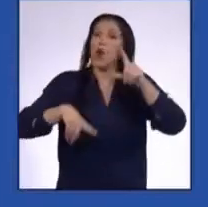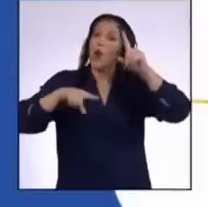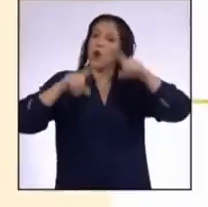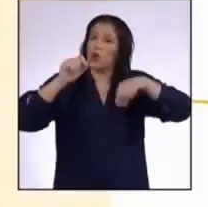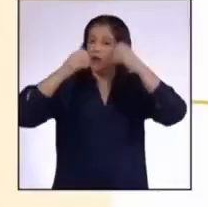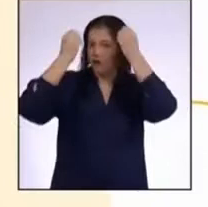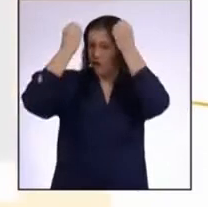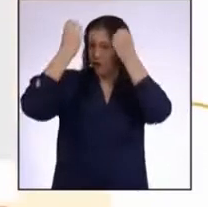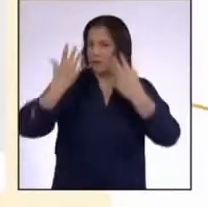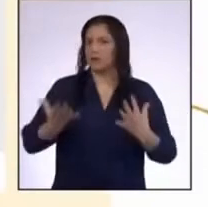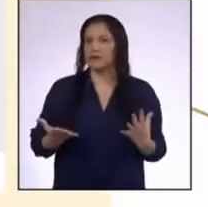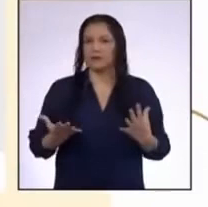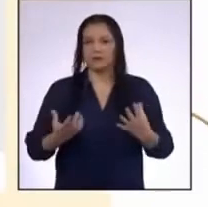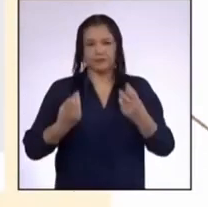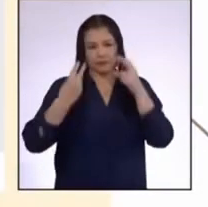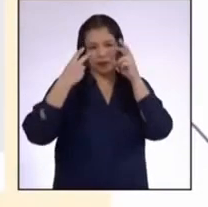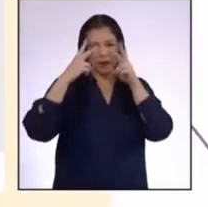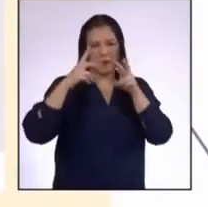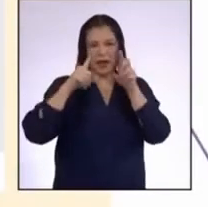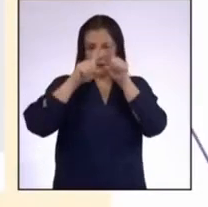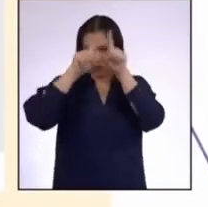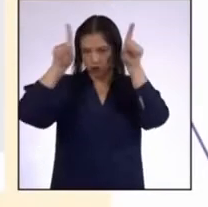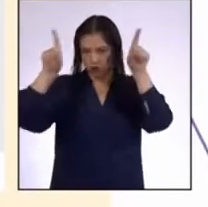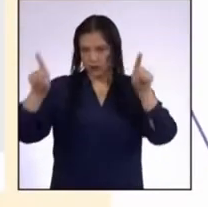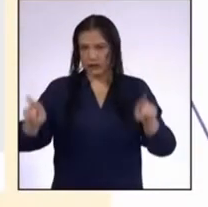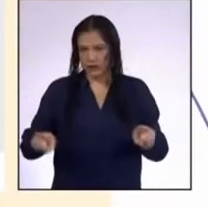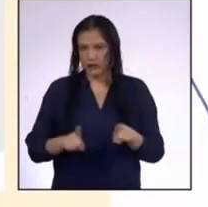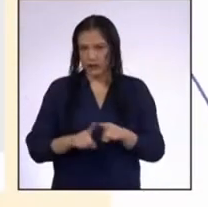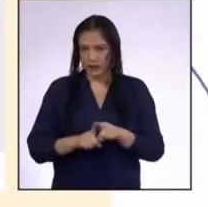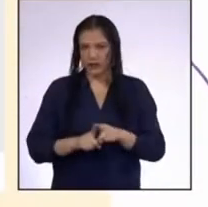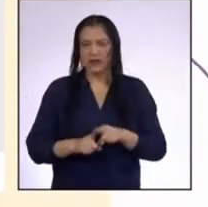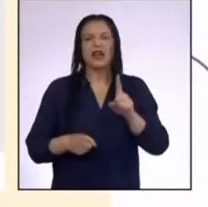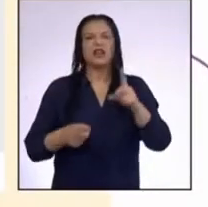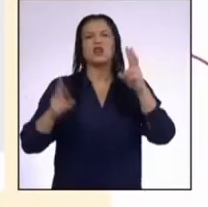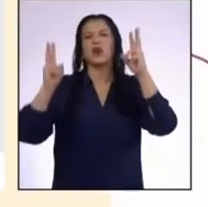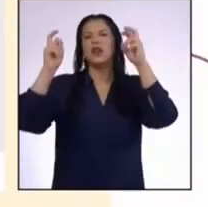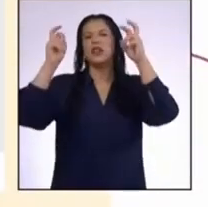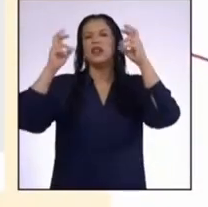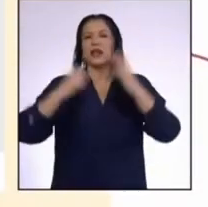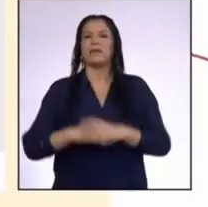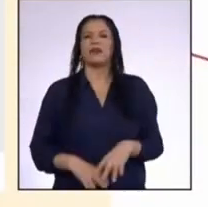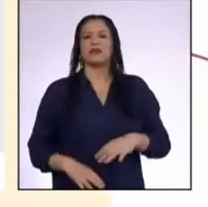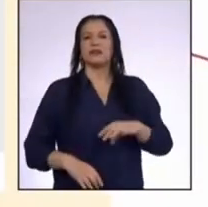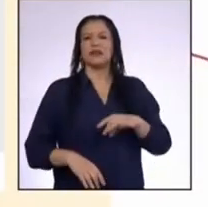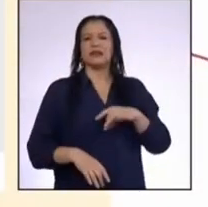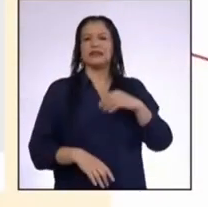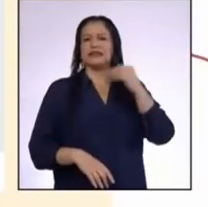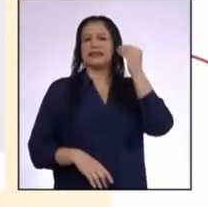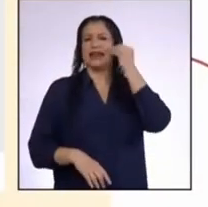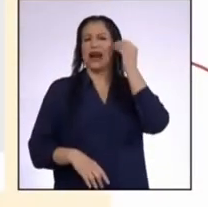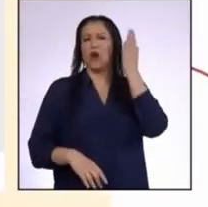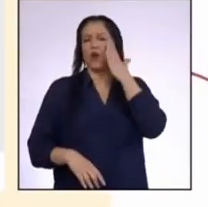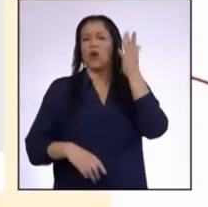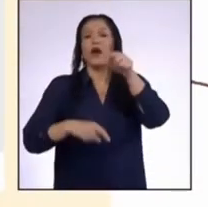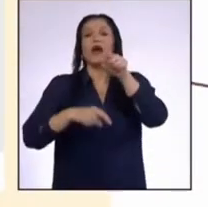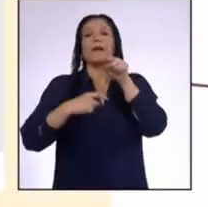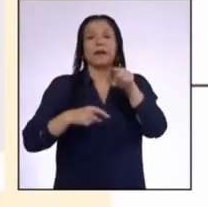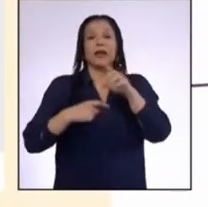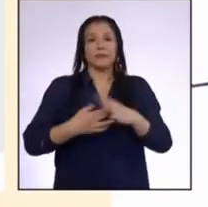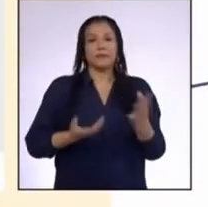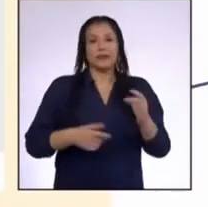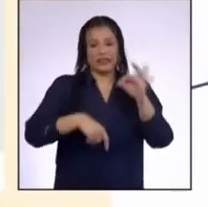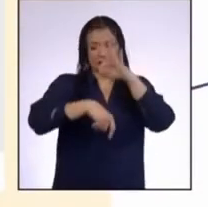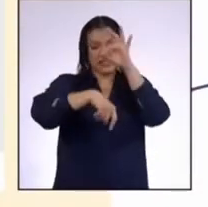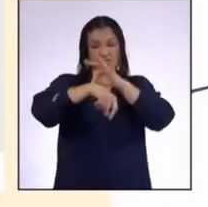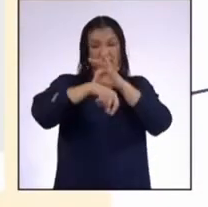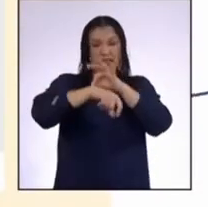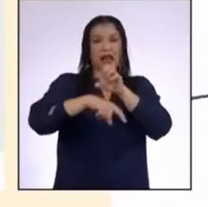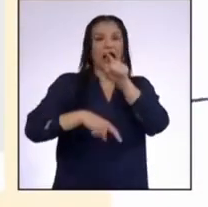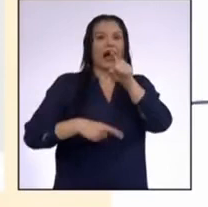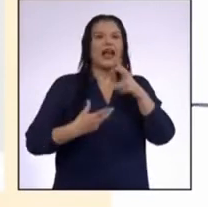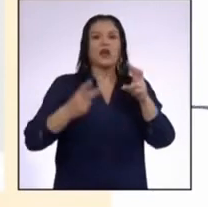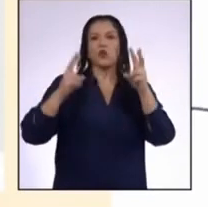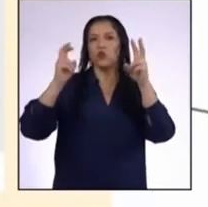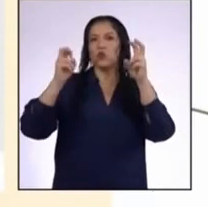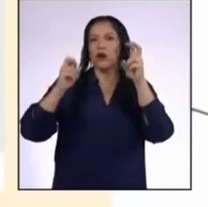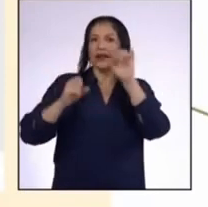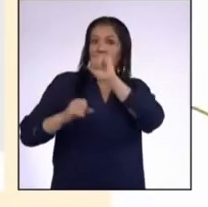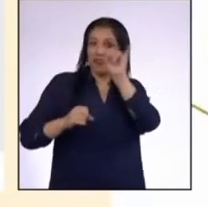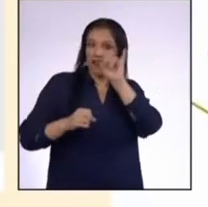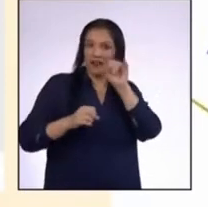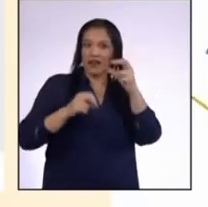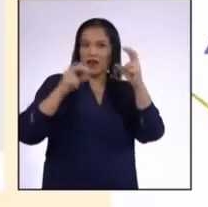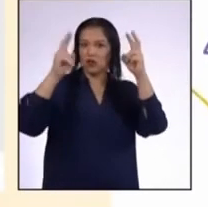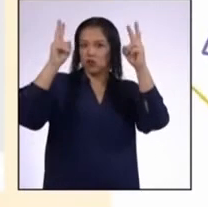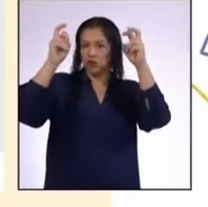Veamos esta infografía sobre el zancuno En la esquina superior izquierda hay un título